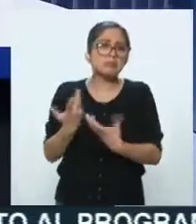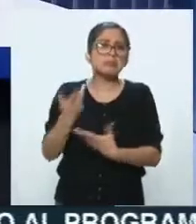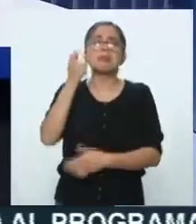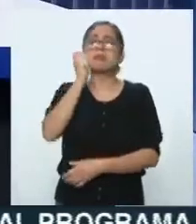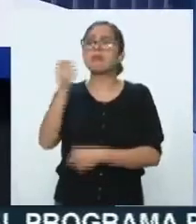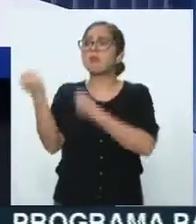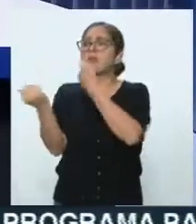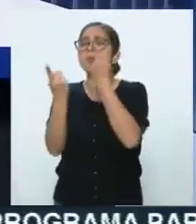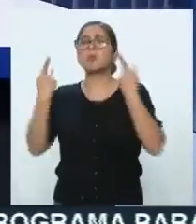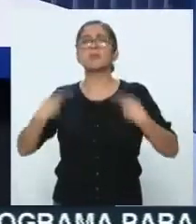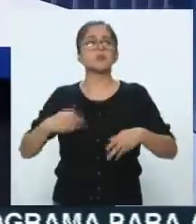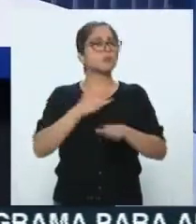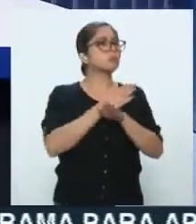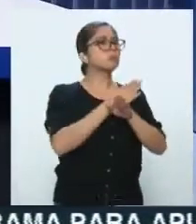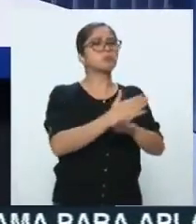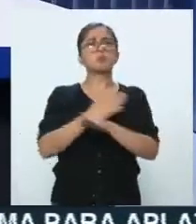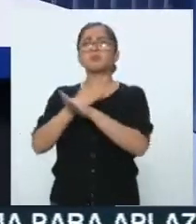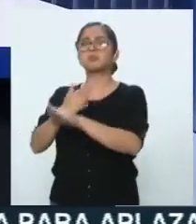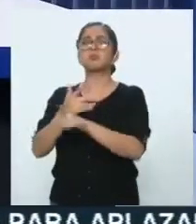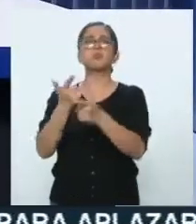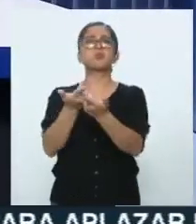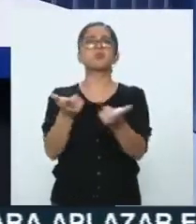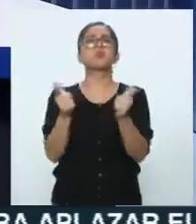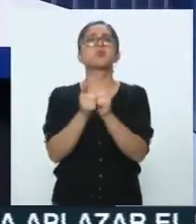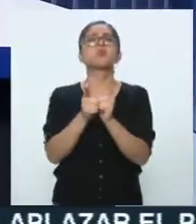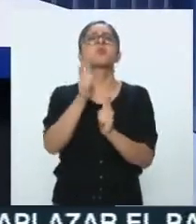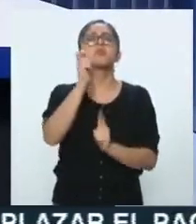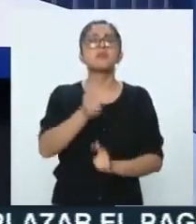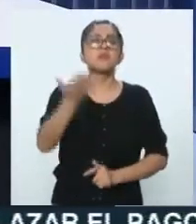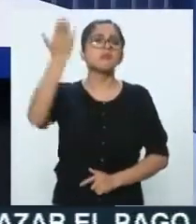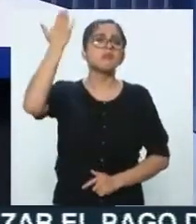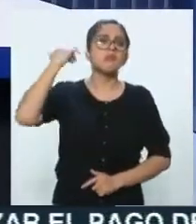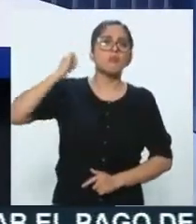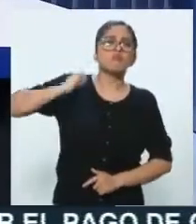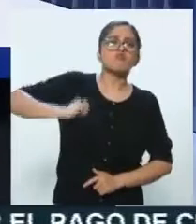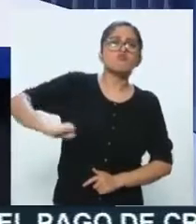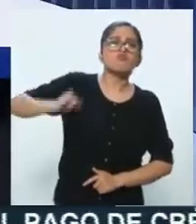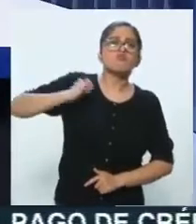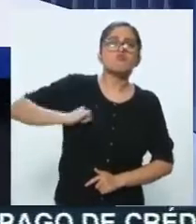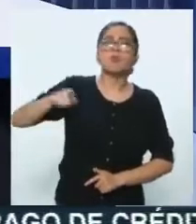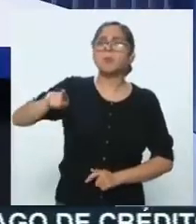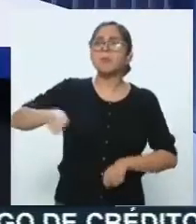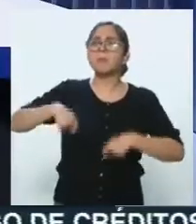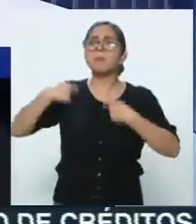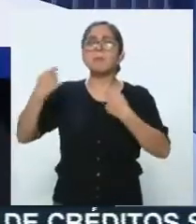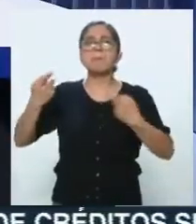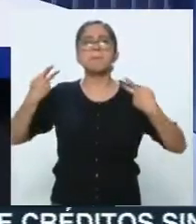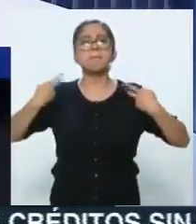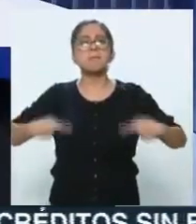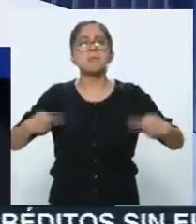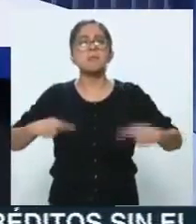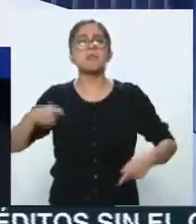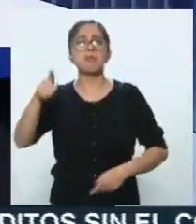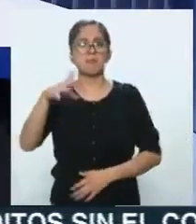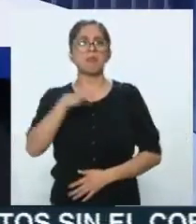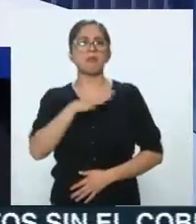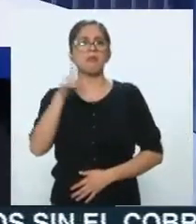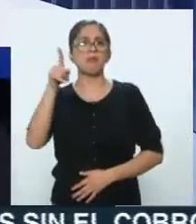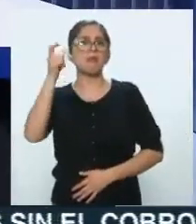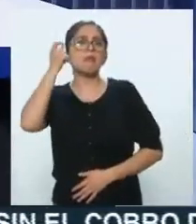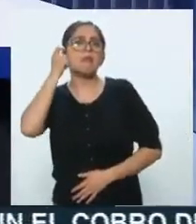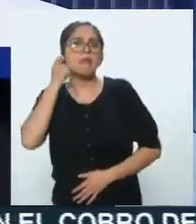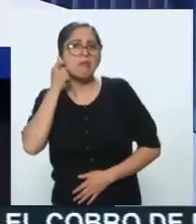grupos que también, y lo iba a mencionar, tienen que ver con el viejo caciquismo que existe en Guerrero y que maneja